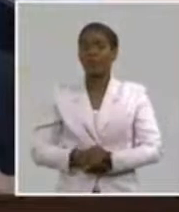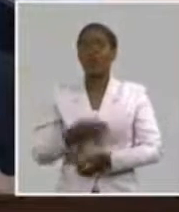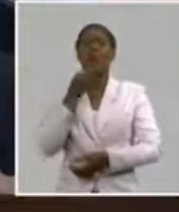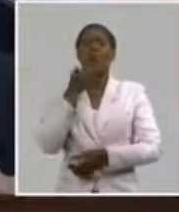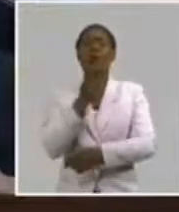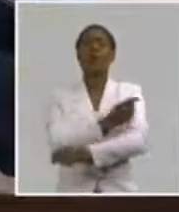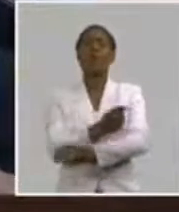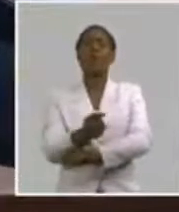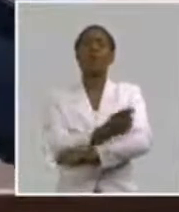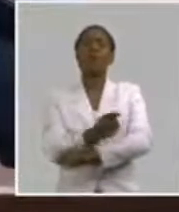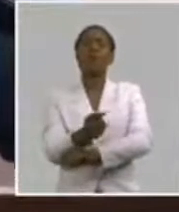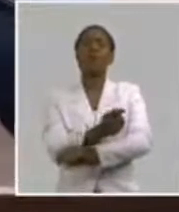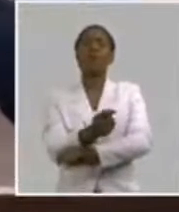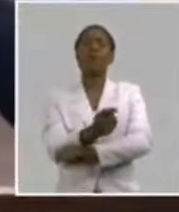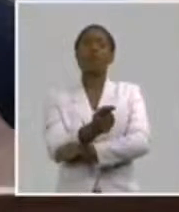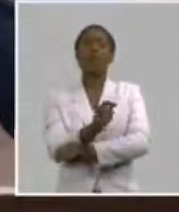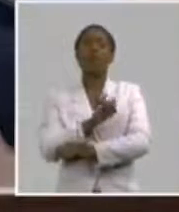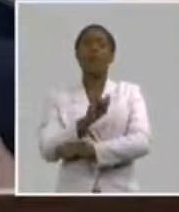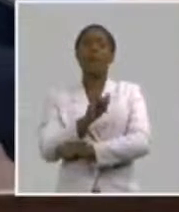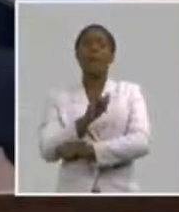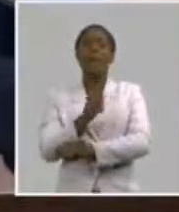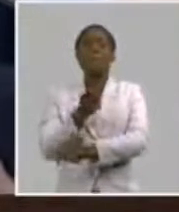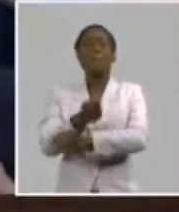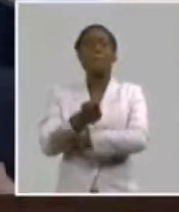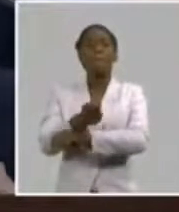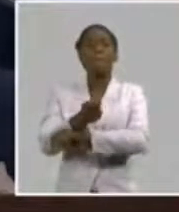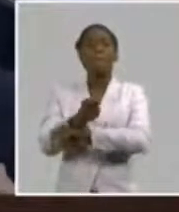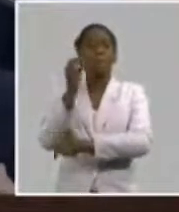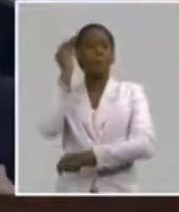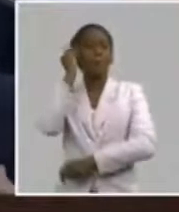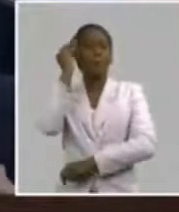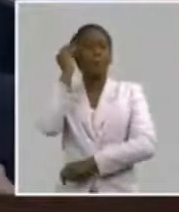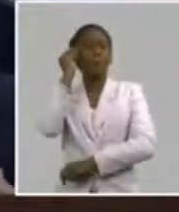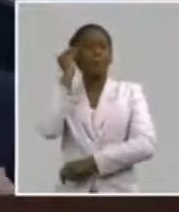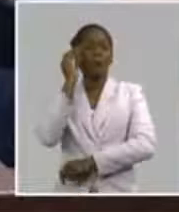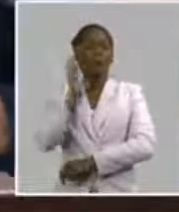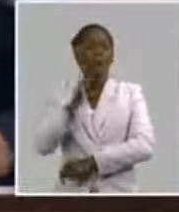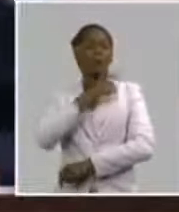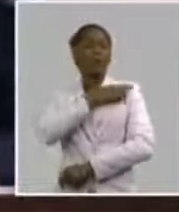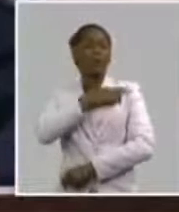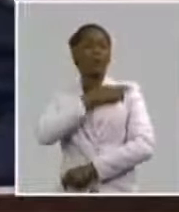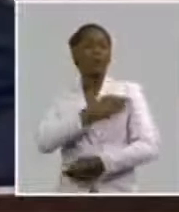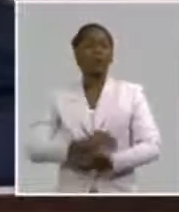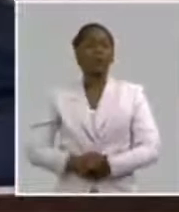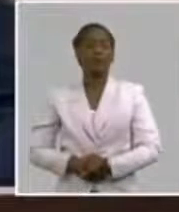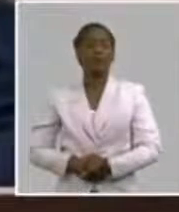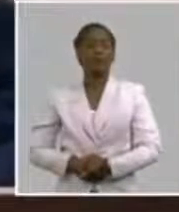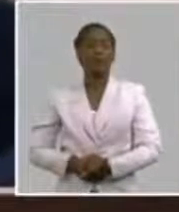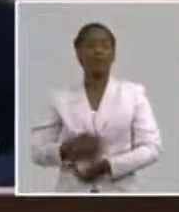constantemente. Y hay mucha información que la tiene que gestionar uno mismo para prepararse.